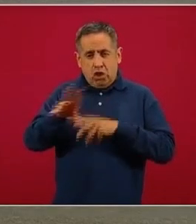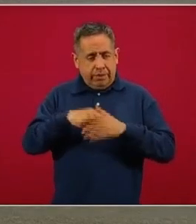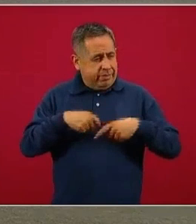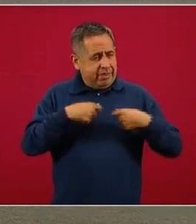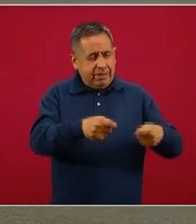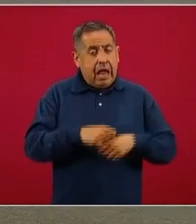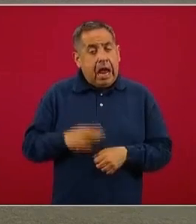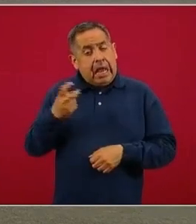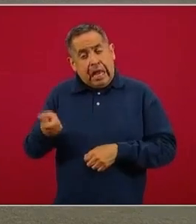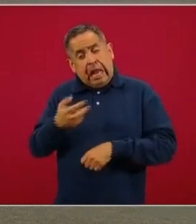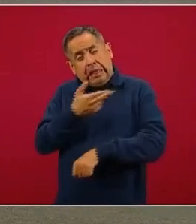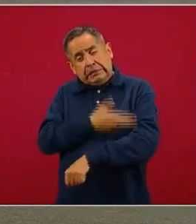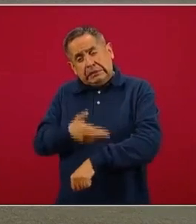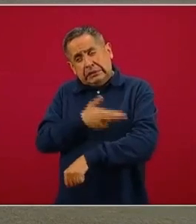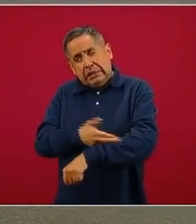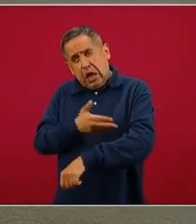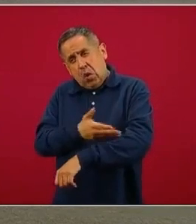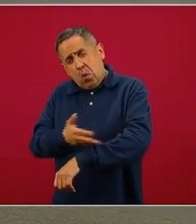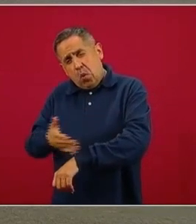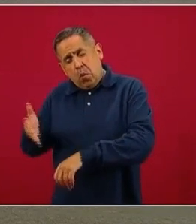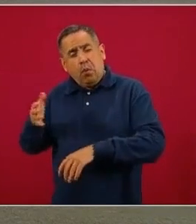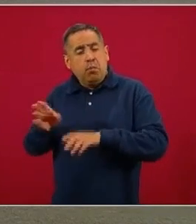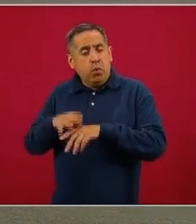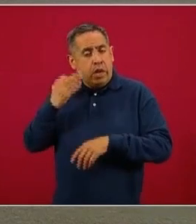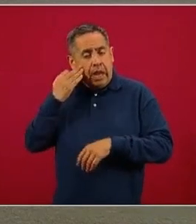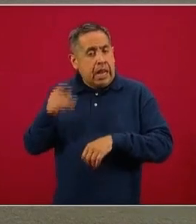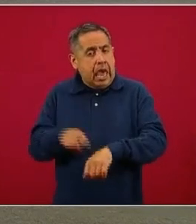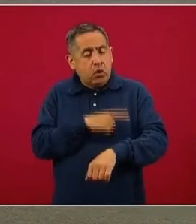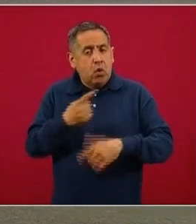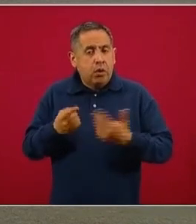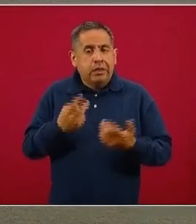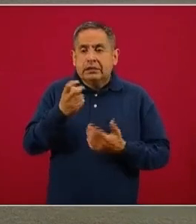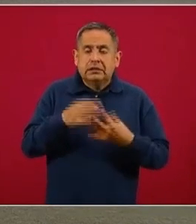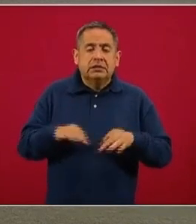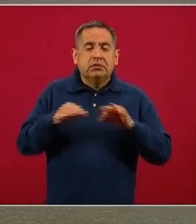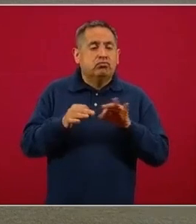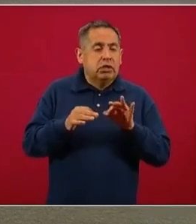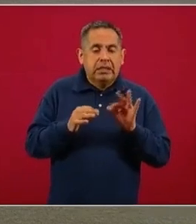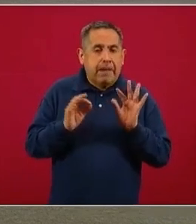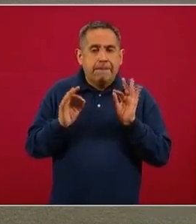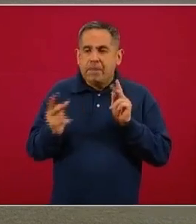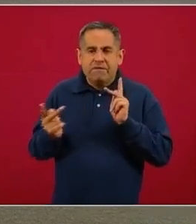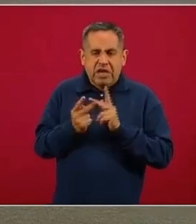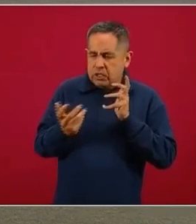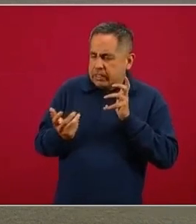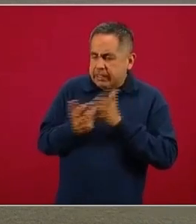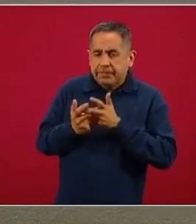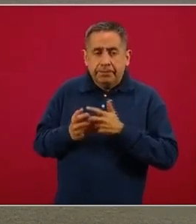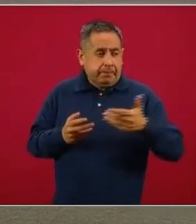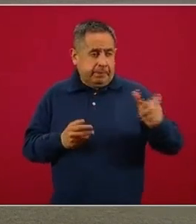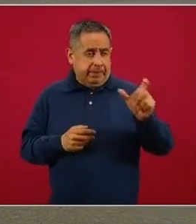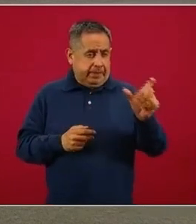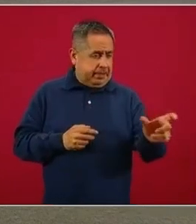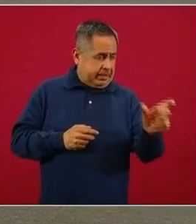en todo este proceso es muy importante que todo encaje perfectamente, que la persona que tiene su